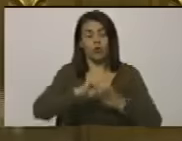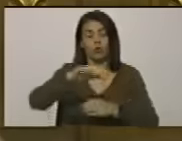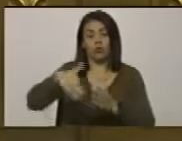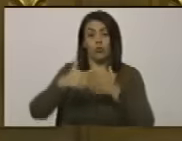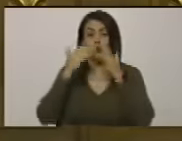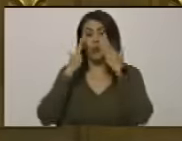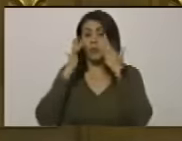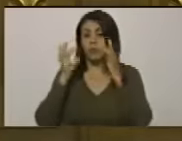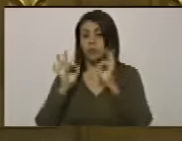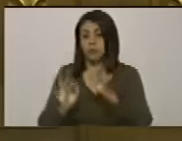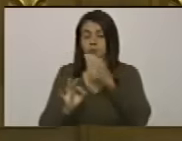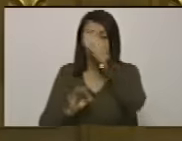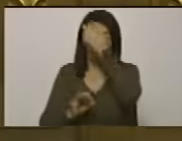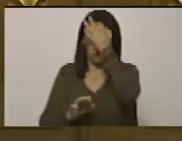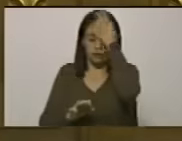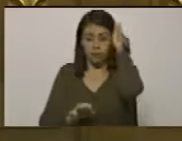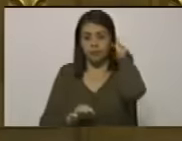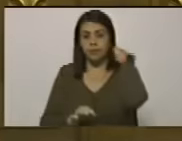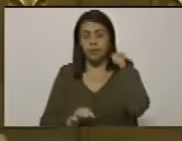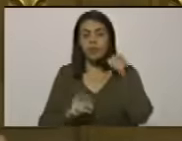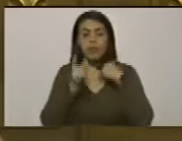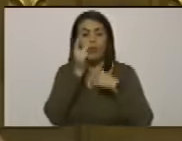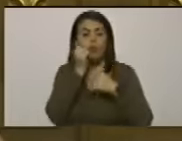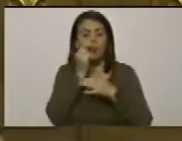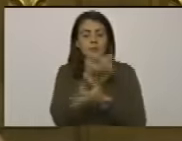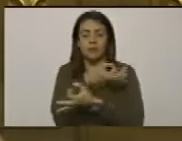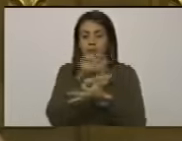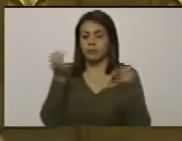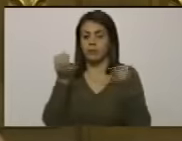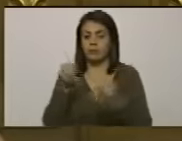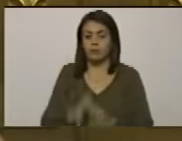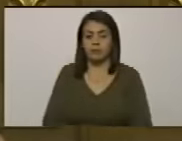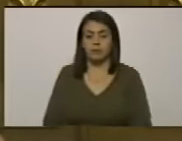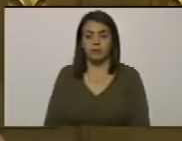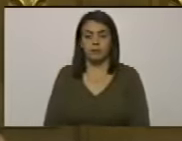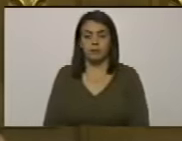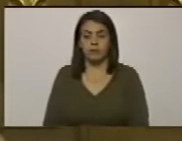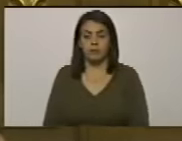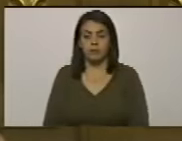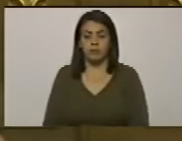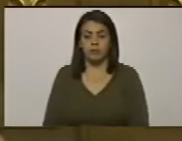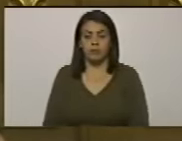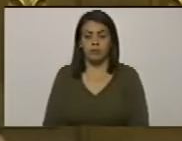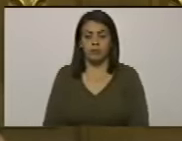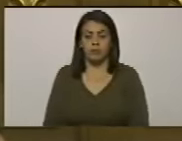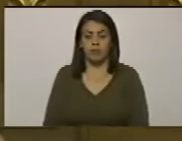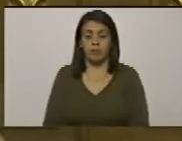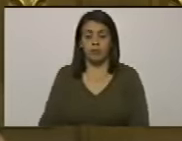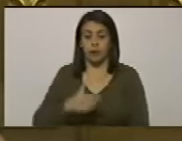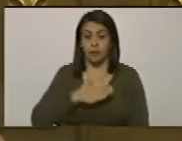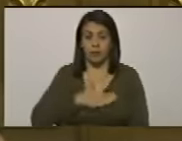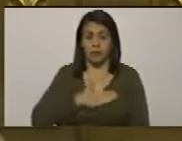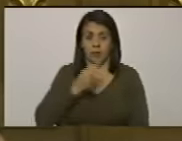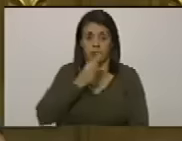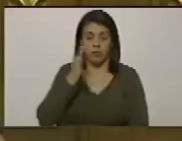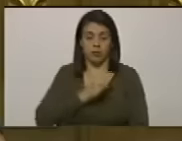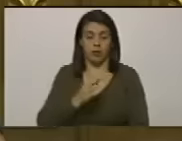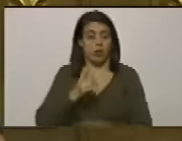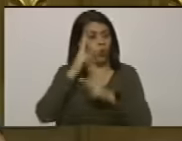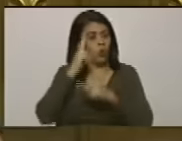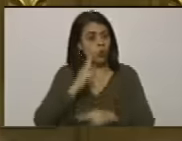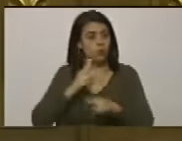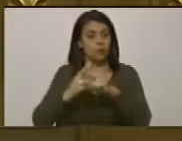precaución de verdad que un hombre extraordinario y por eso para mí es verdad un honor haber